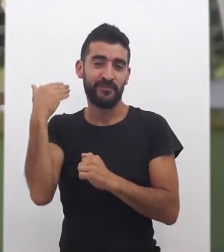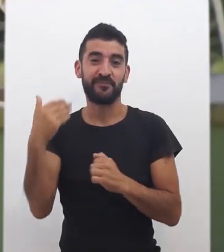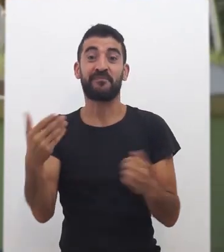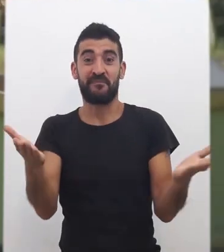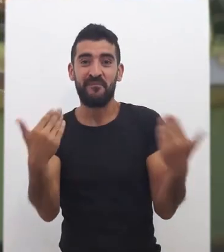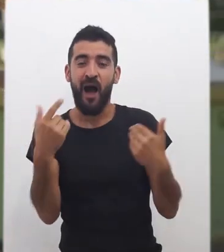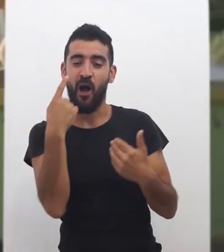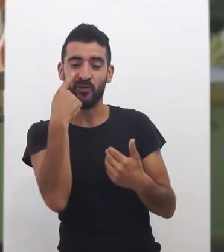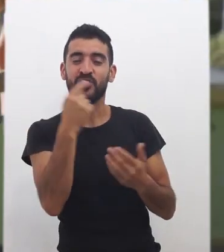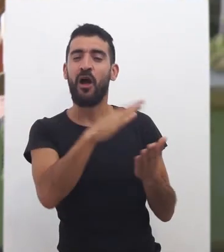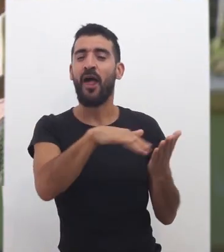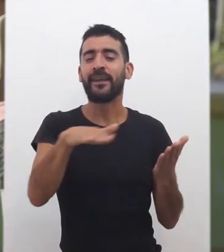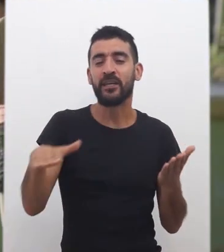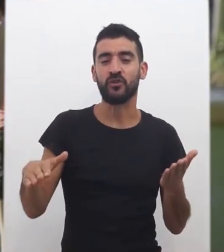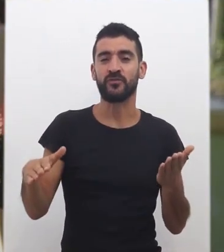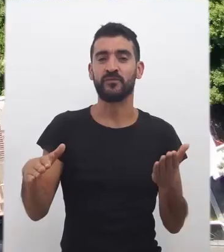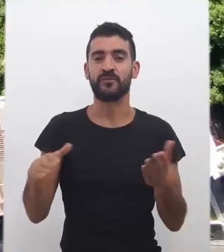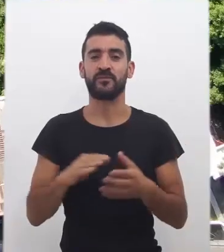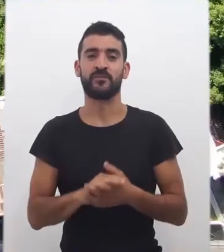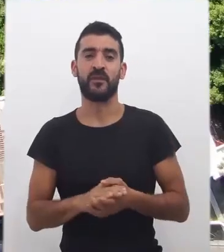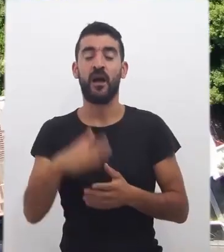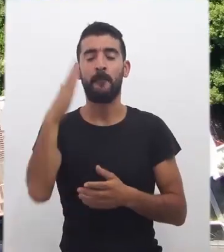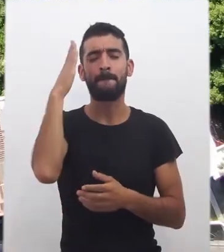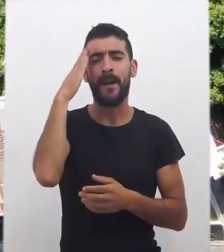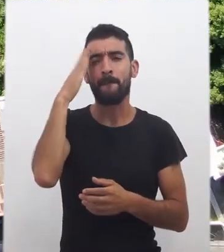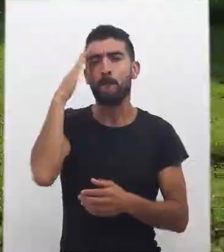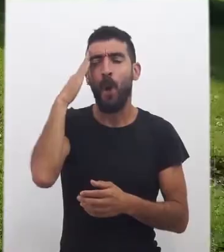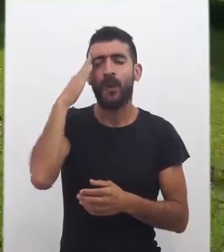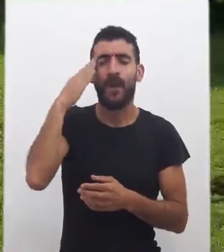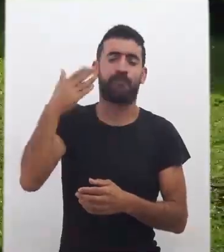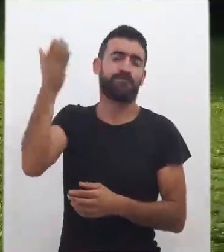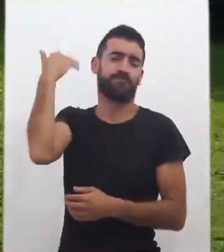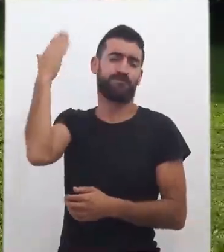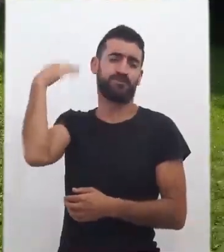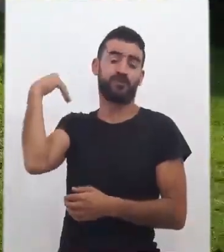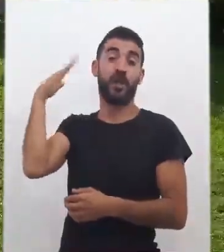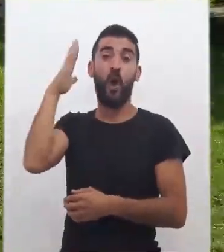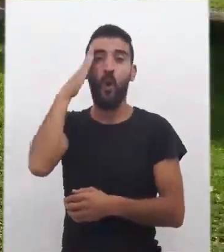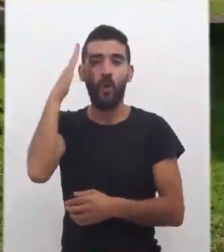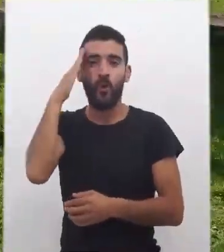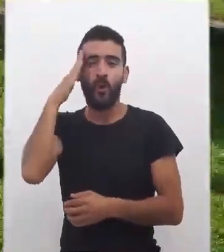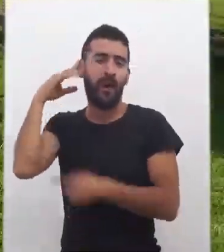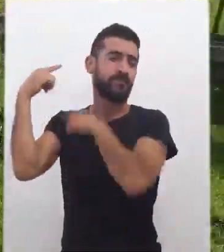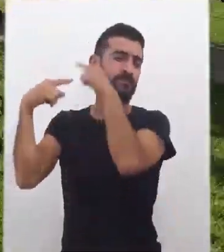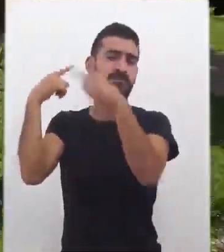por el encanto de sus ríos y la memoria de una cultura que tiene mucho para contar.